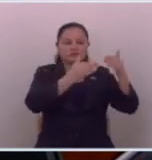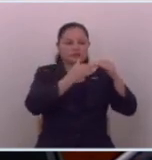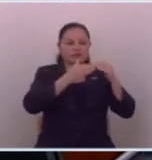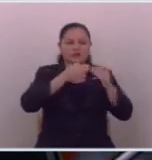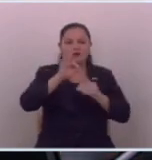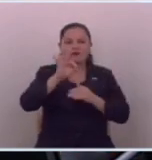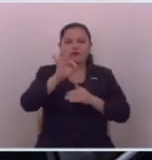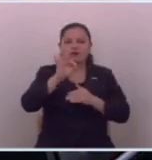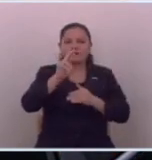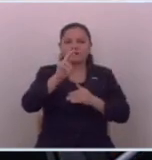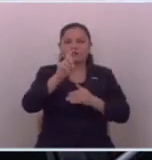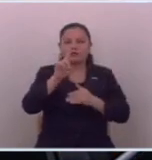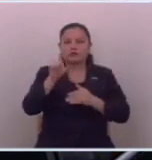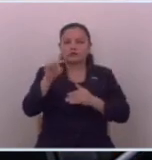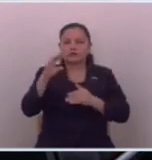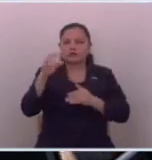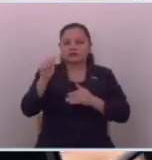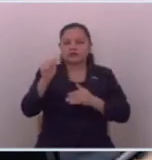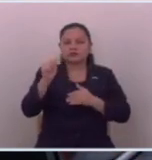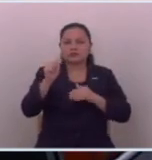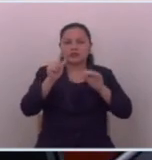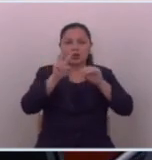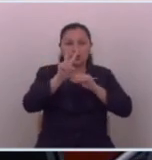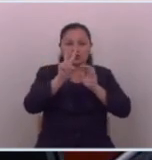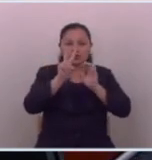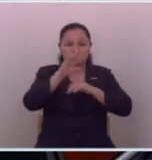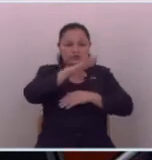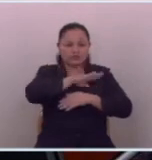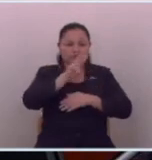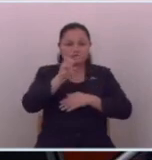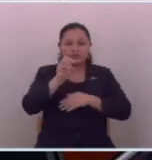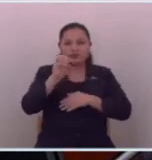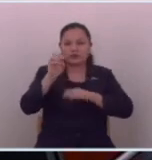florencia 2 de septiembre del 2009